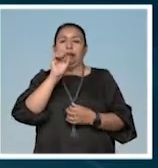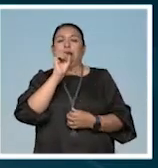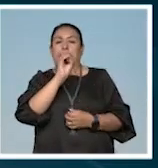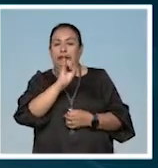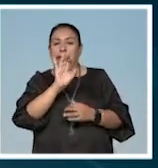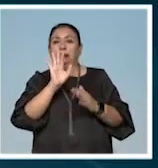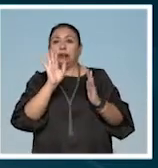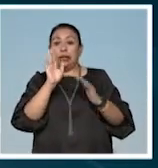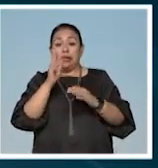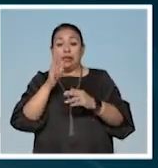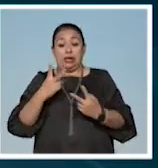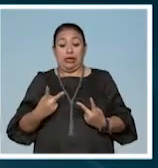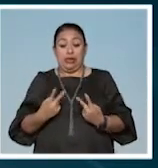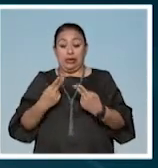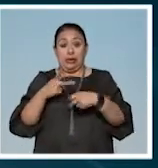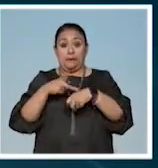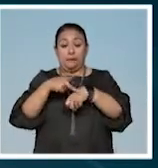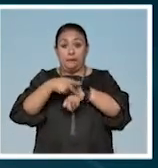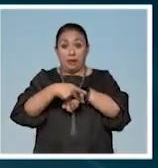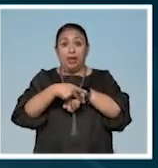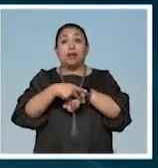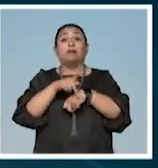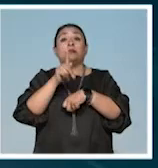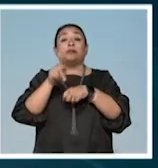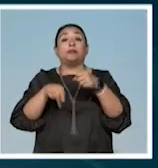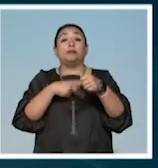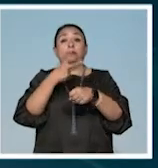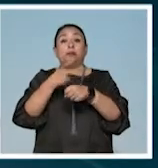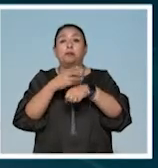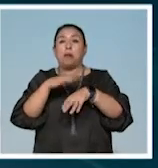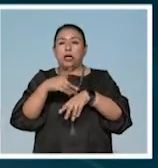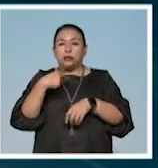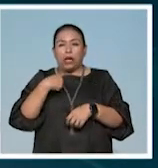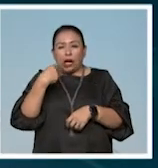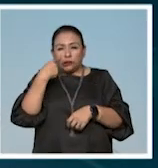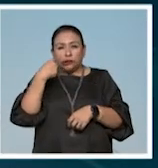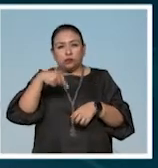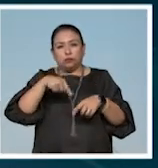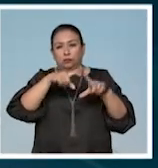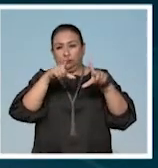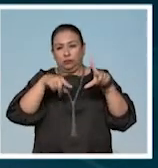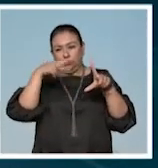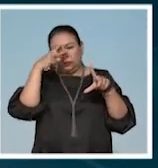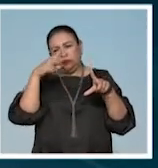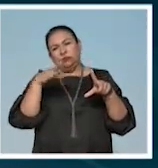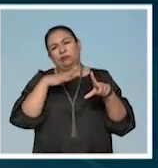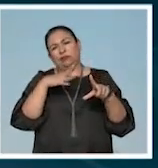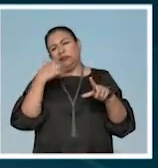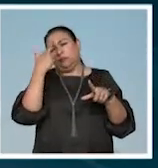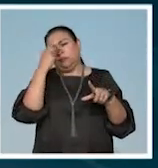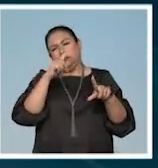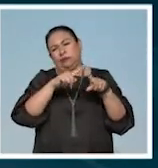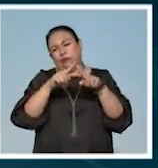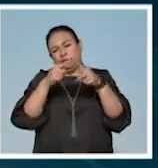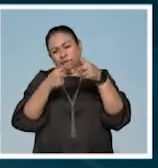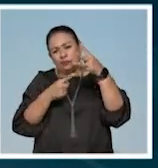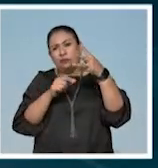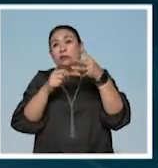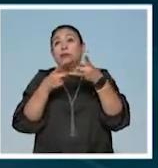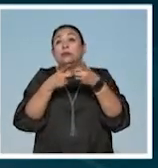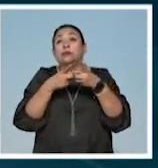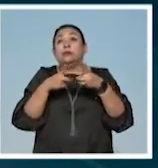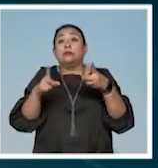Rafael. El cáncer de piel, precisamente, es el segundo más frecuente en México y diversos factores son los que inciden en el